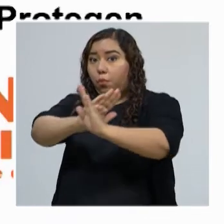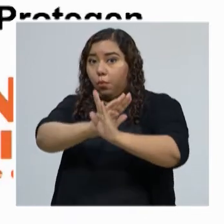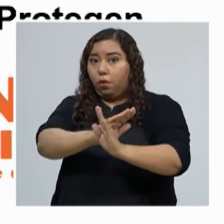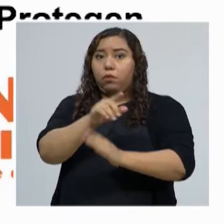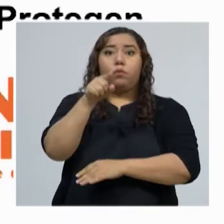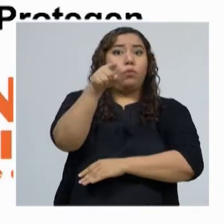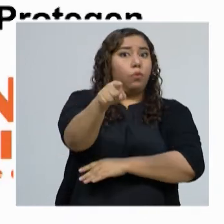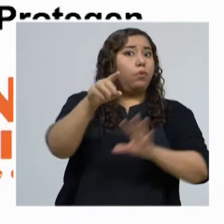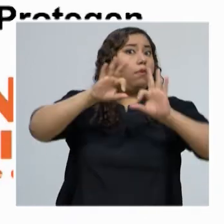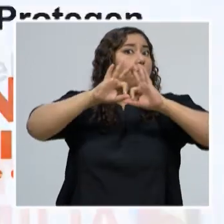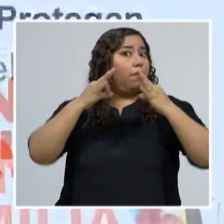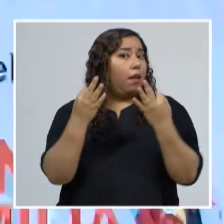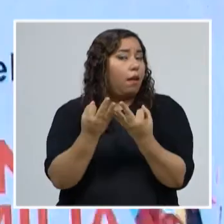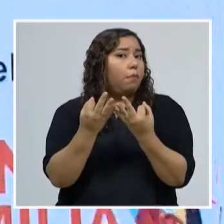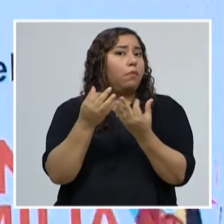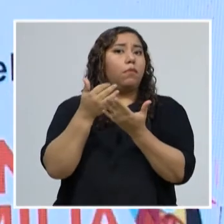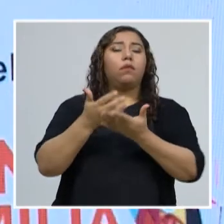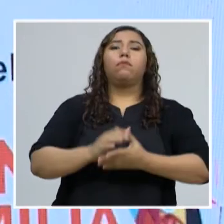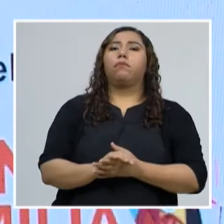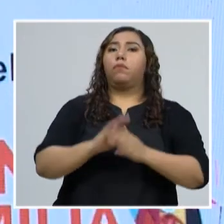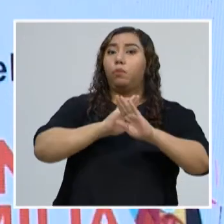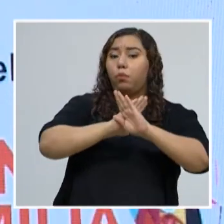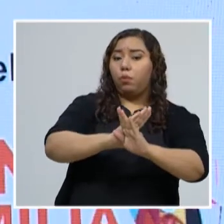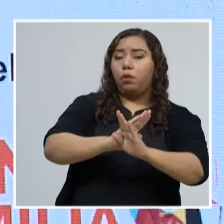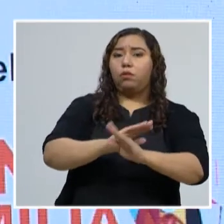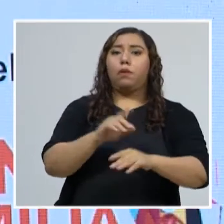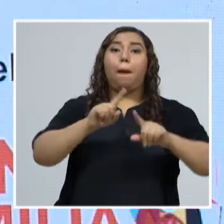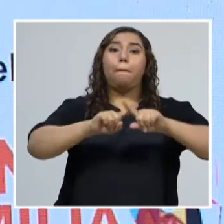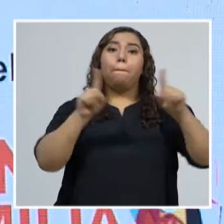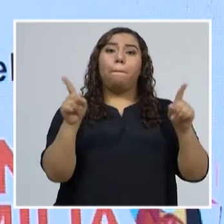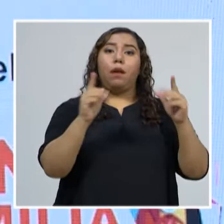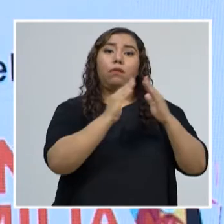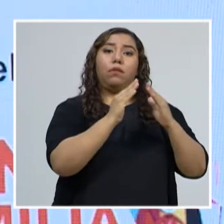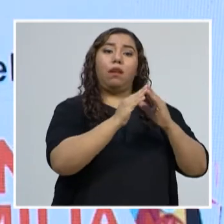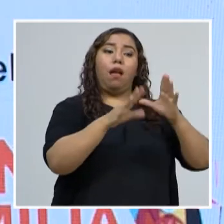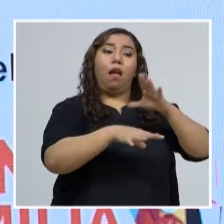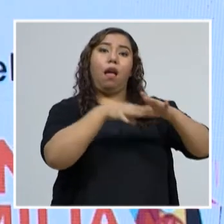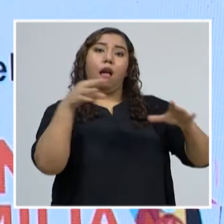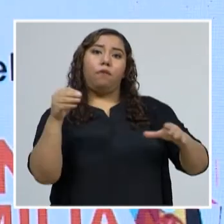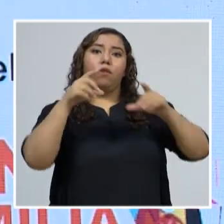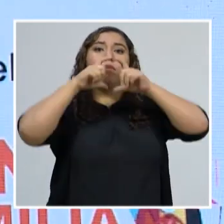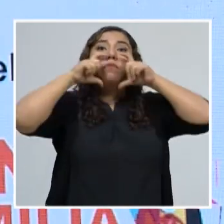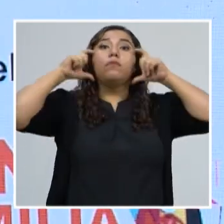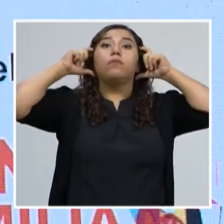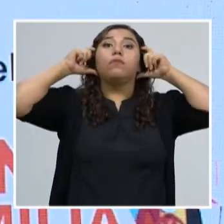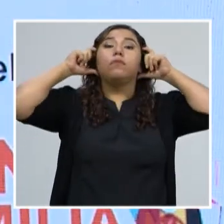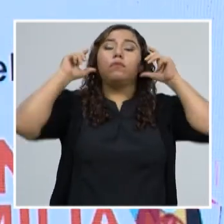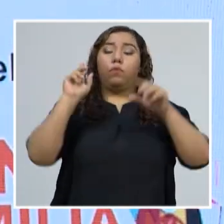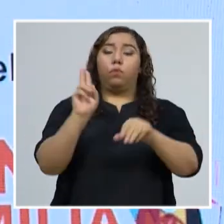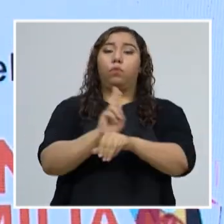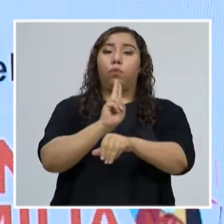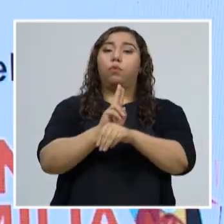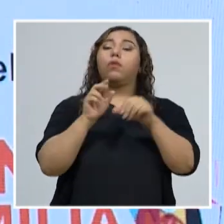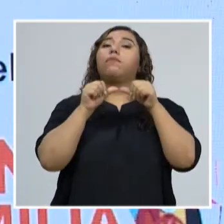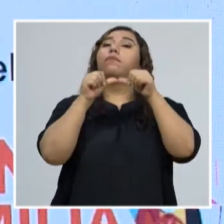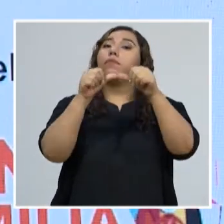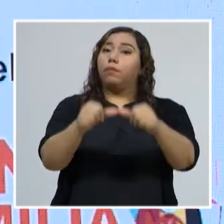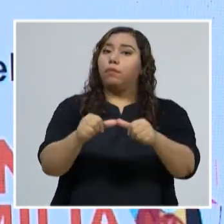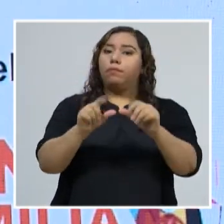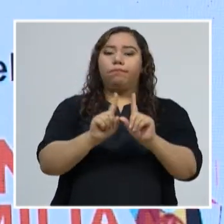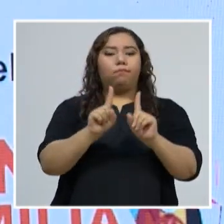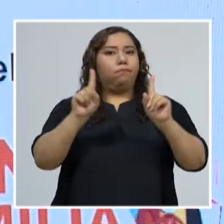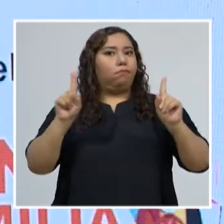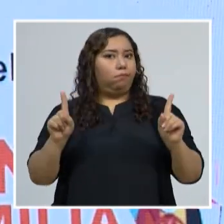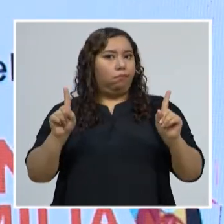muchas enfermedades. Pero recuerde, si va a salir, use la mascarilla siempre, y también guarde el distanciamiento físico.